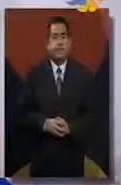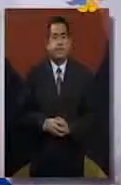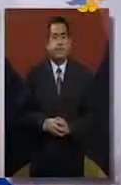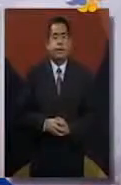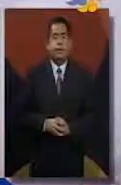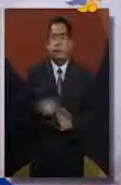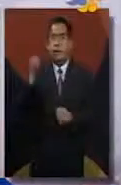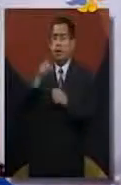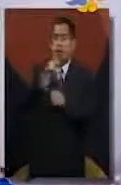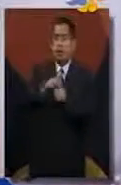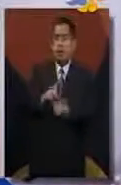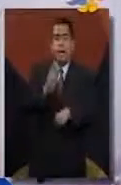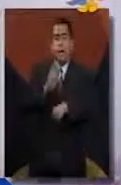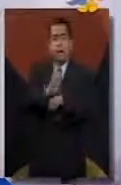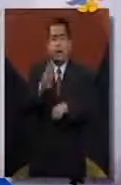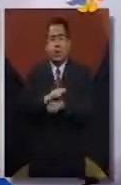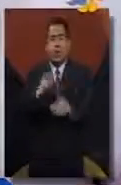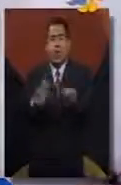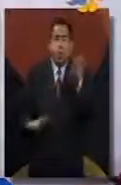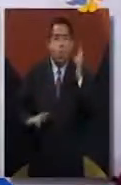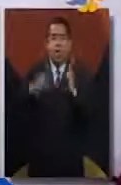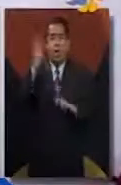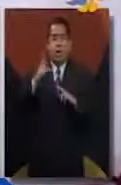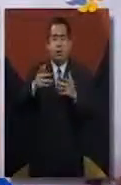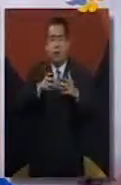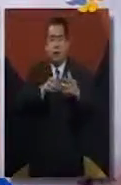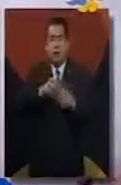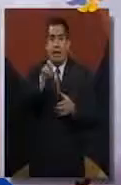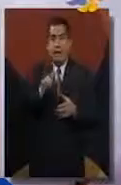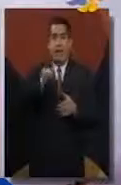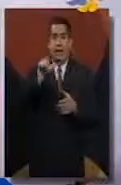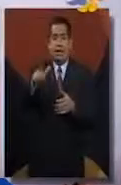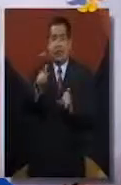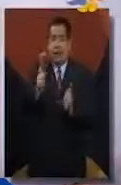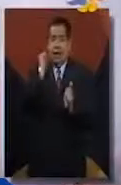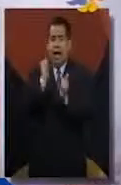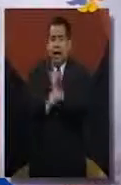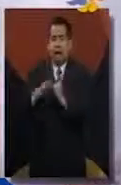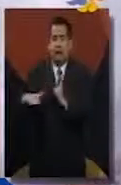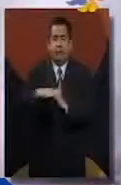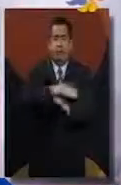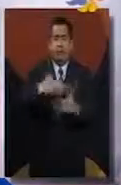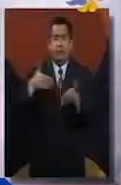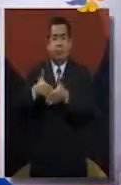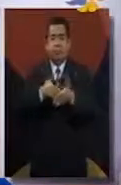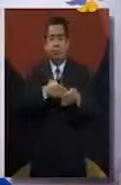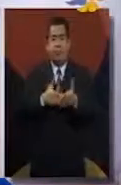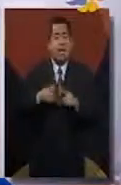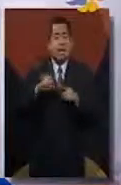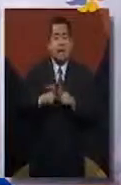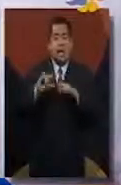En Brasil dio inicio una huelga general que hasta el momento mantiene 37 carreteras bloqueadas. Los principales impulsores del paro son las